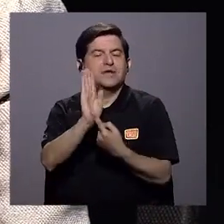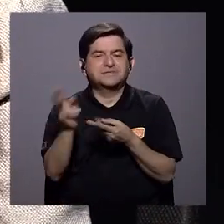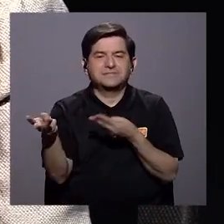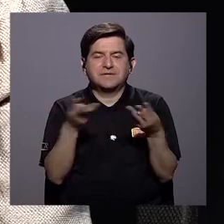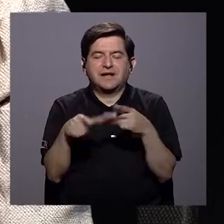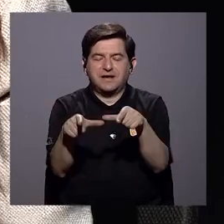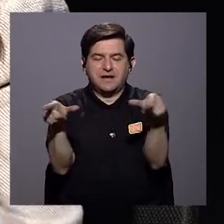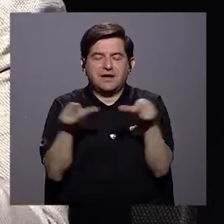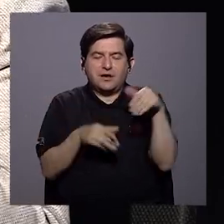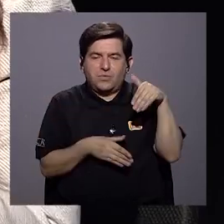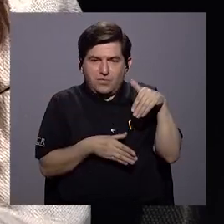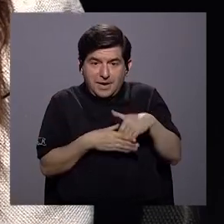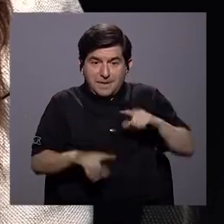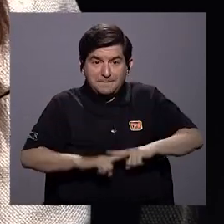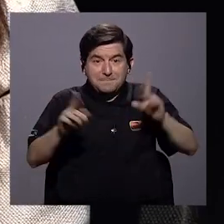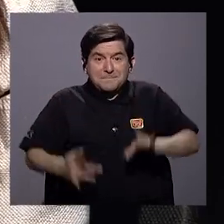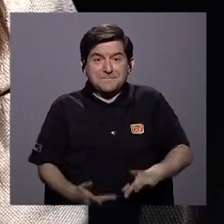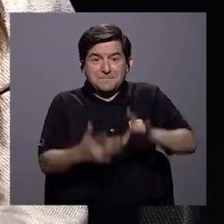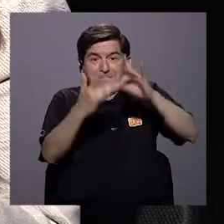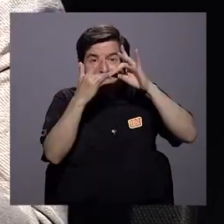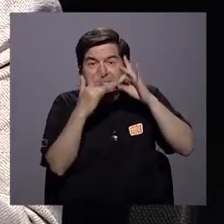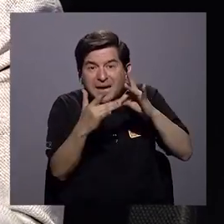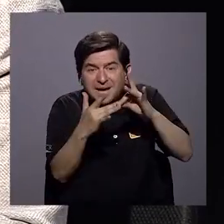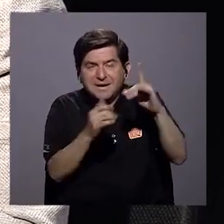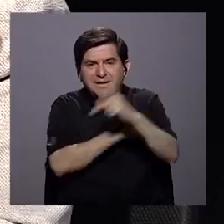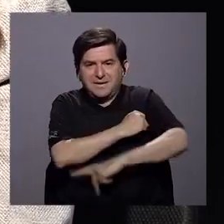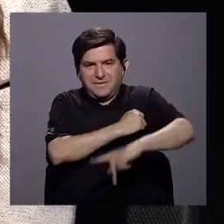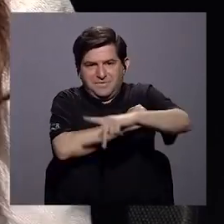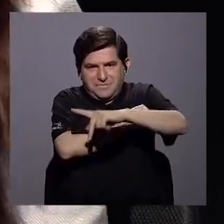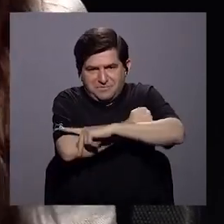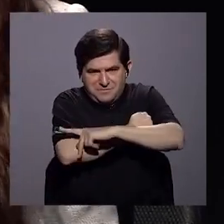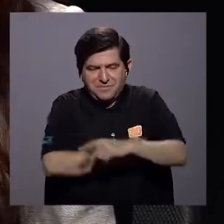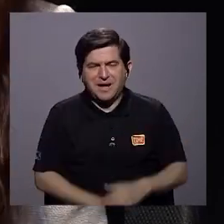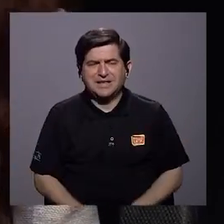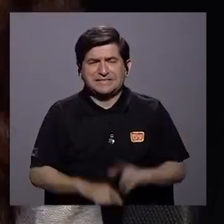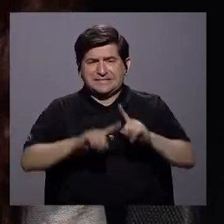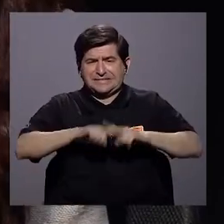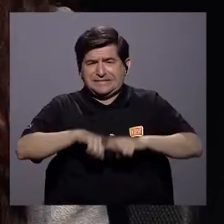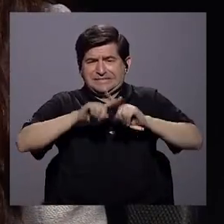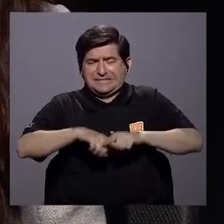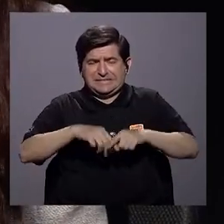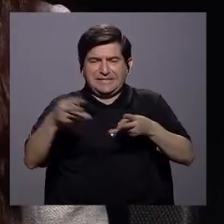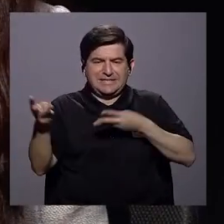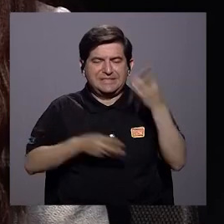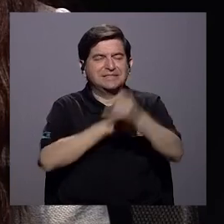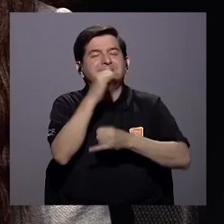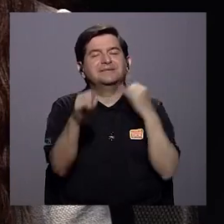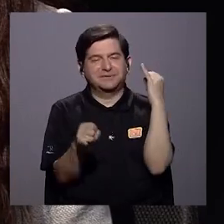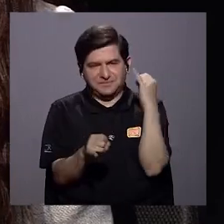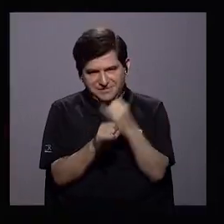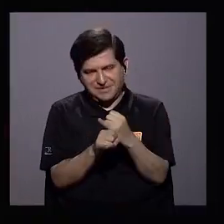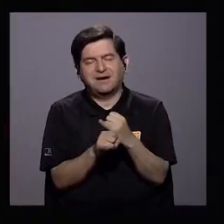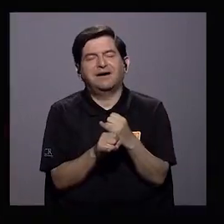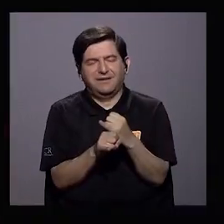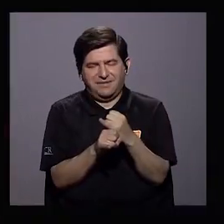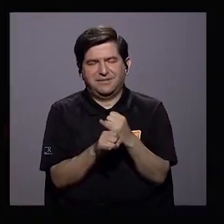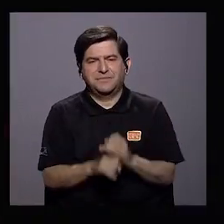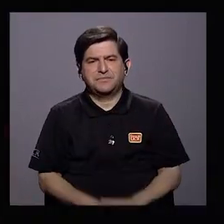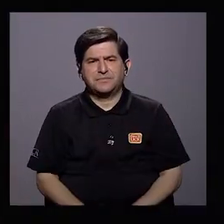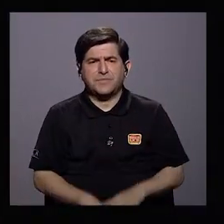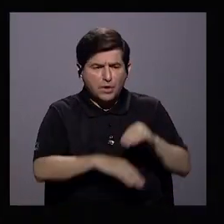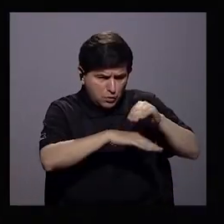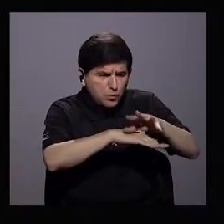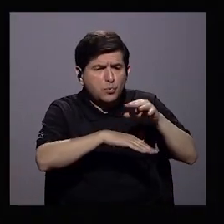mercados locales, pero especialmente en aquellos países que tienen una alta dependencia a los mercados internacionales. Eso viene